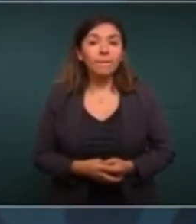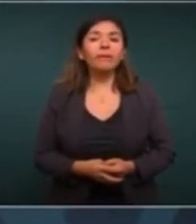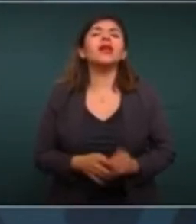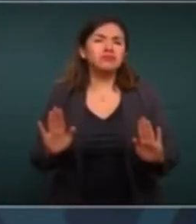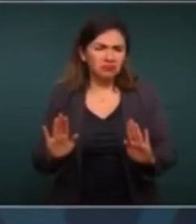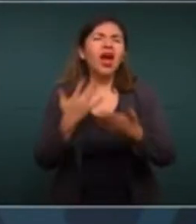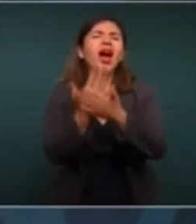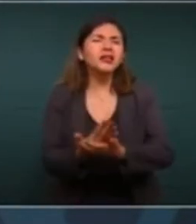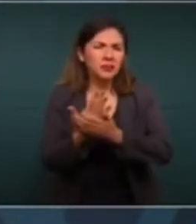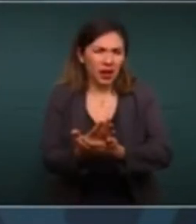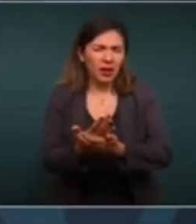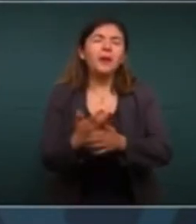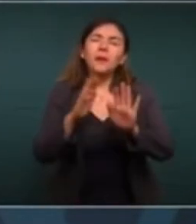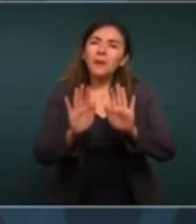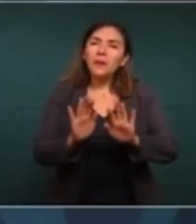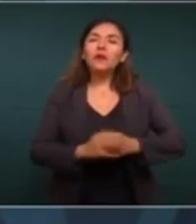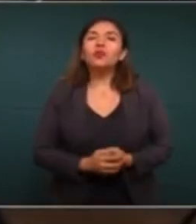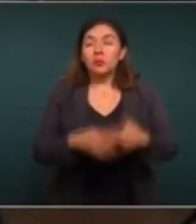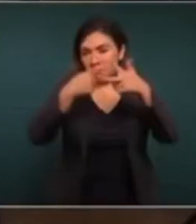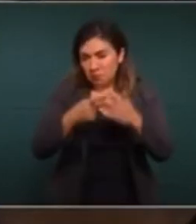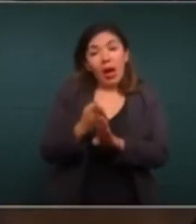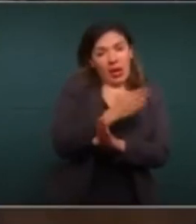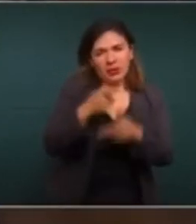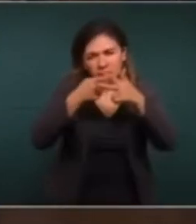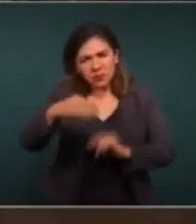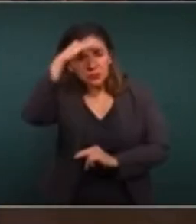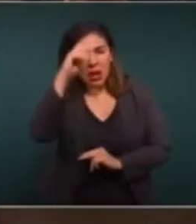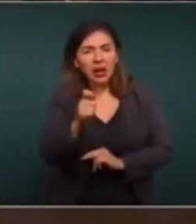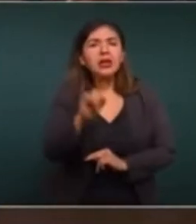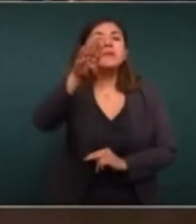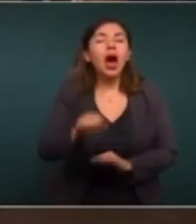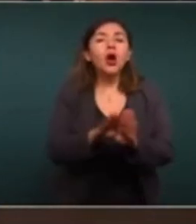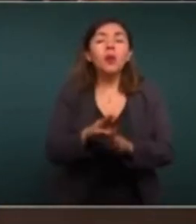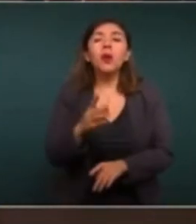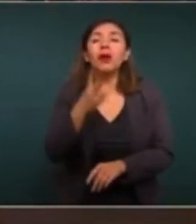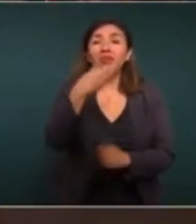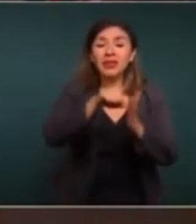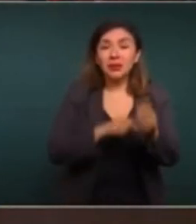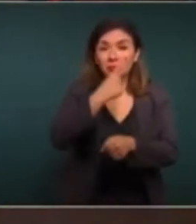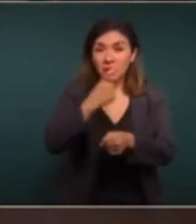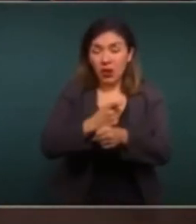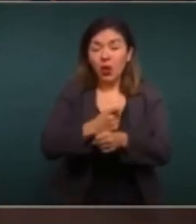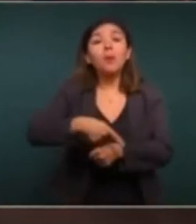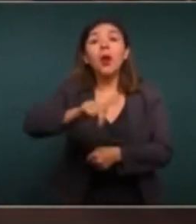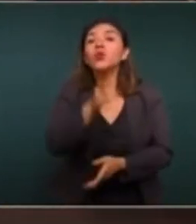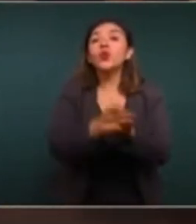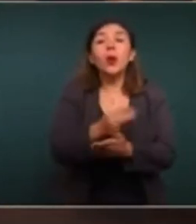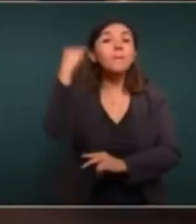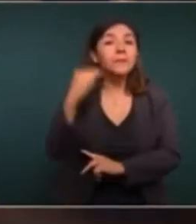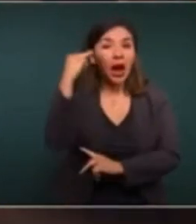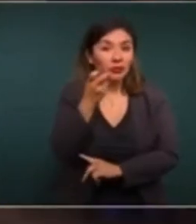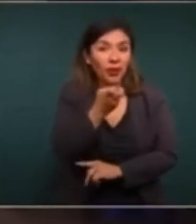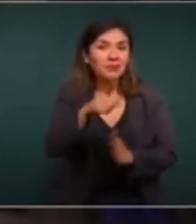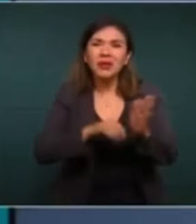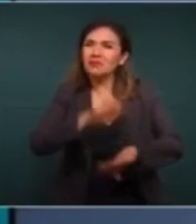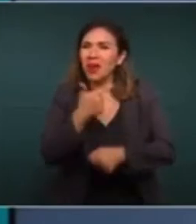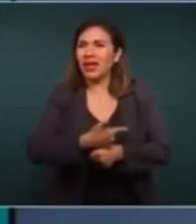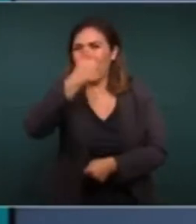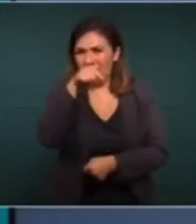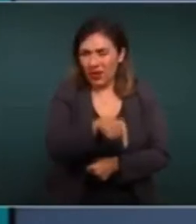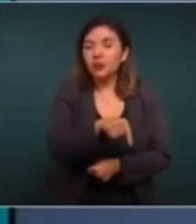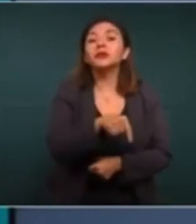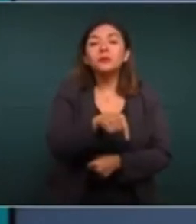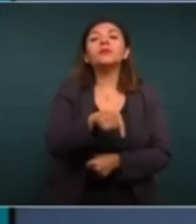Vamos a esperar. Se pronosticaba que iba a ser en el primer trimestre, claro, solo marzo, era un mes afectado,